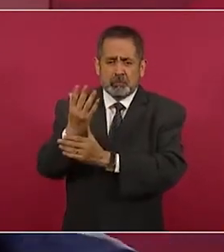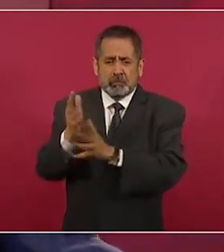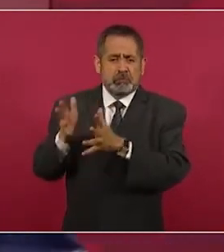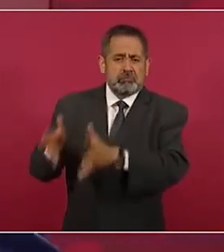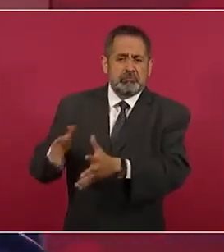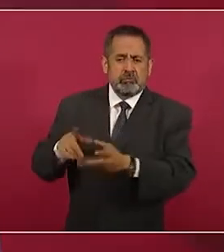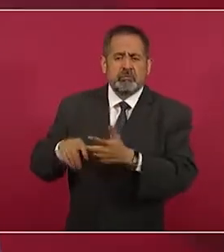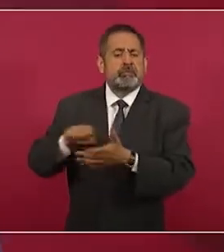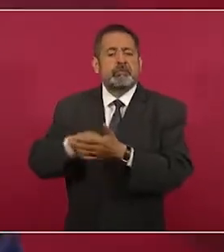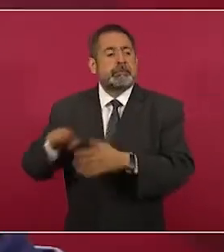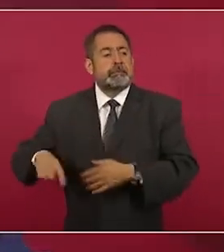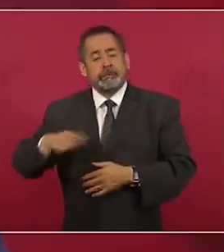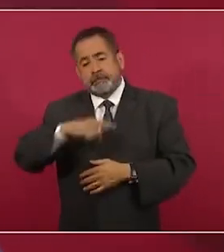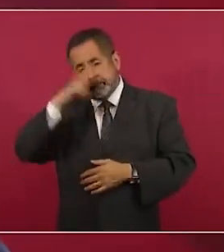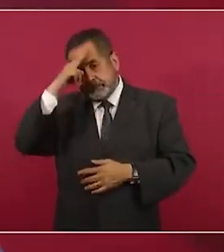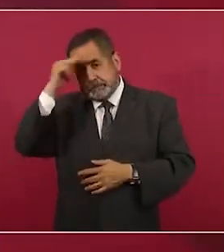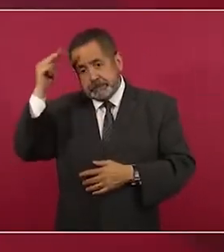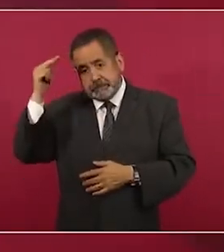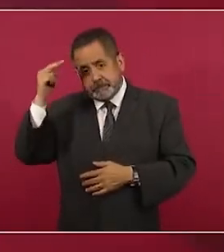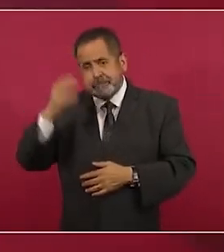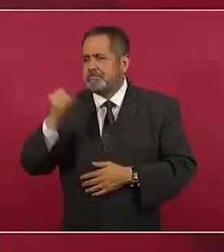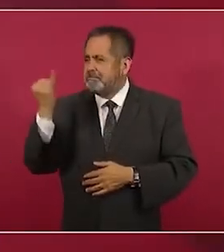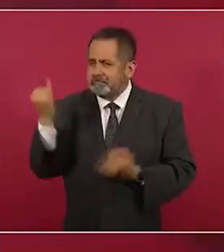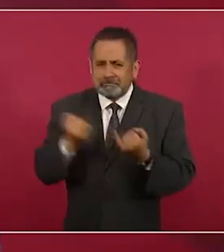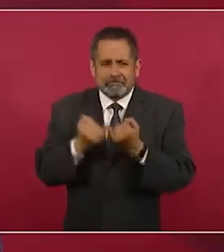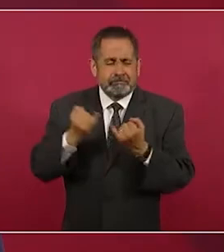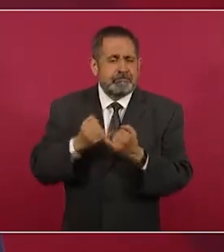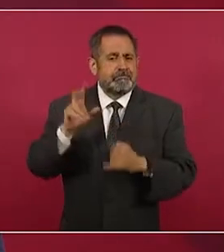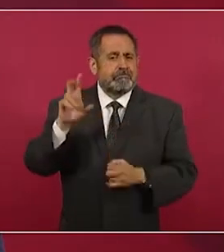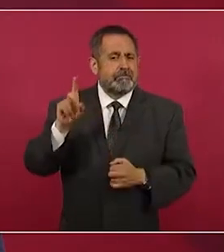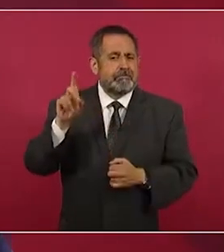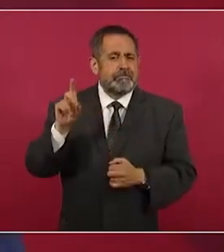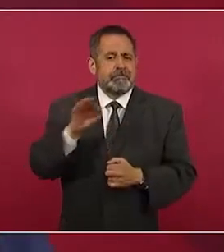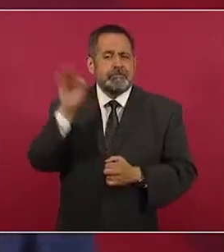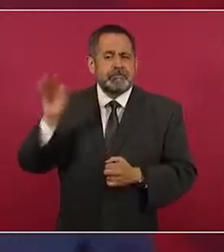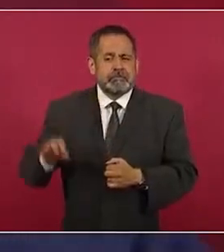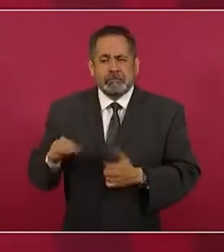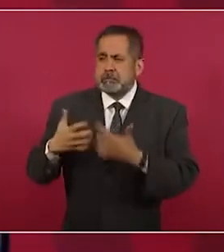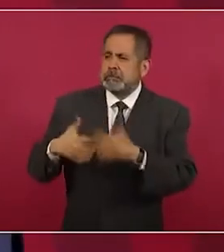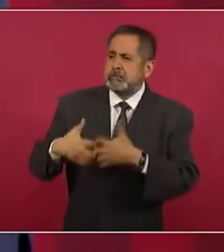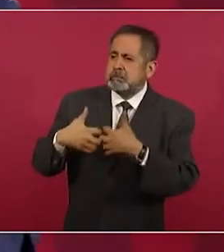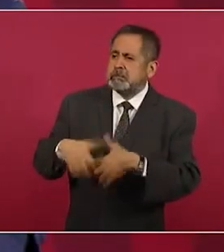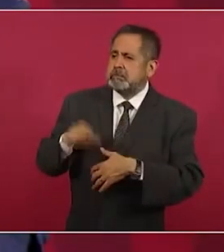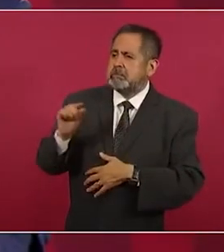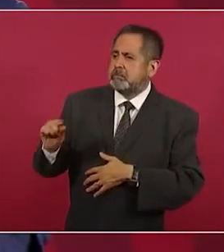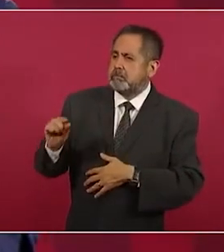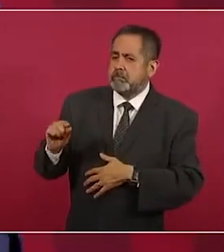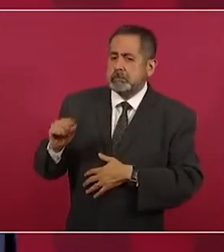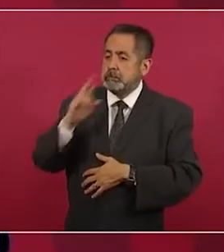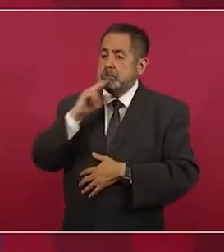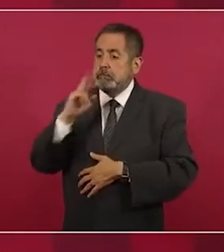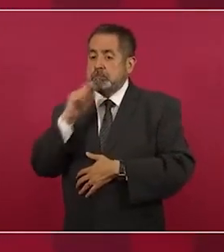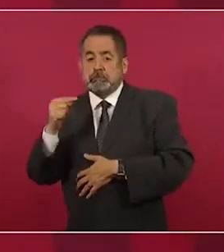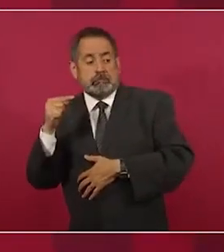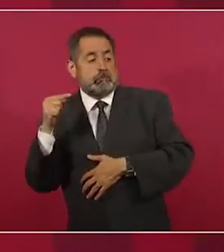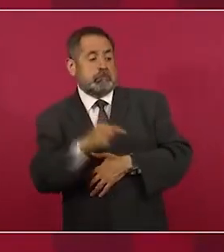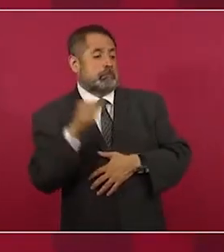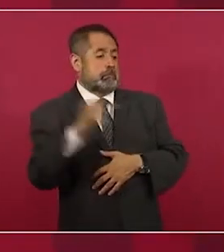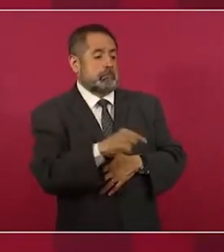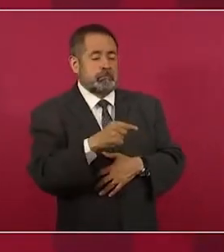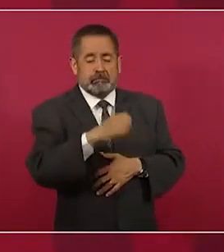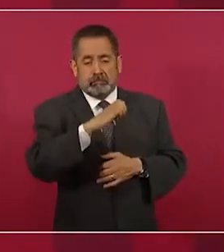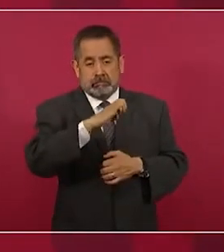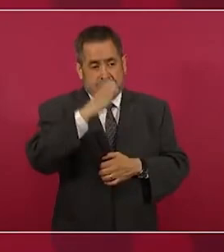Nayarit, 30 por ciento de su capacidad para darle preferencia a las empresas